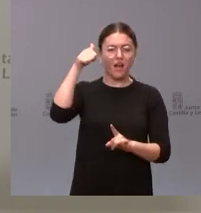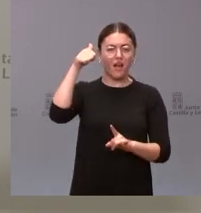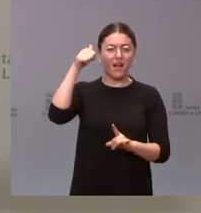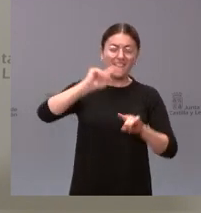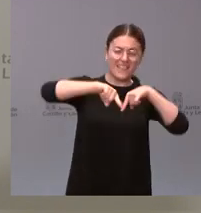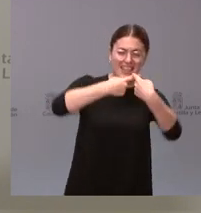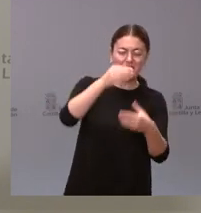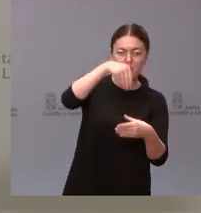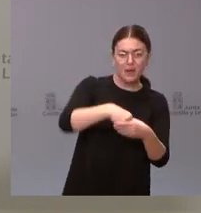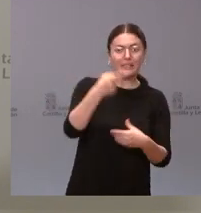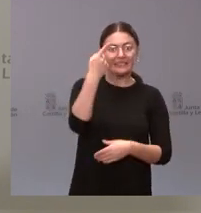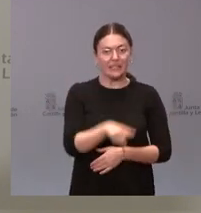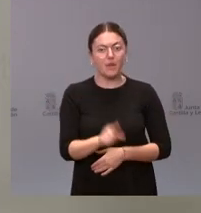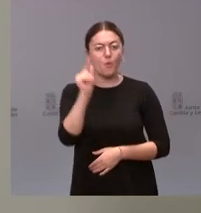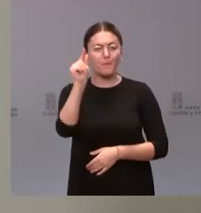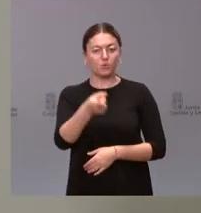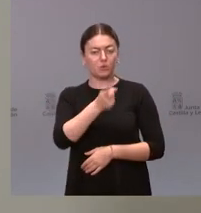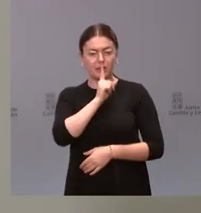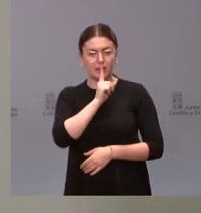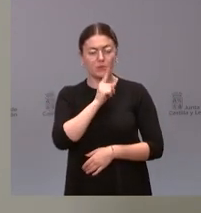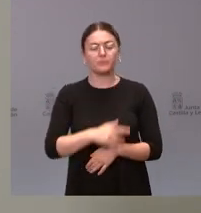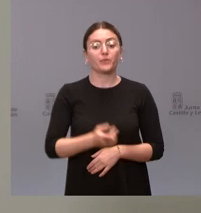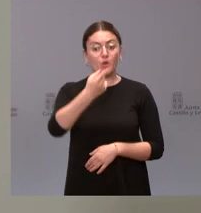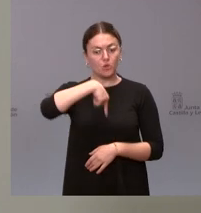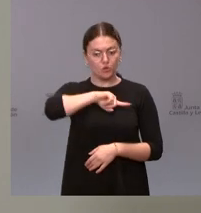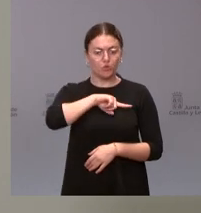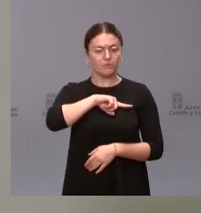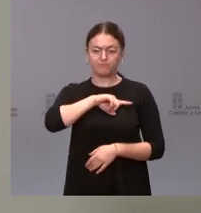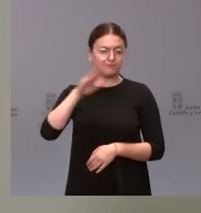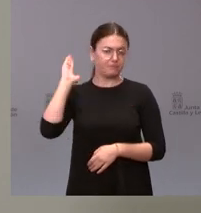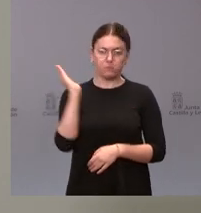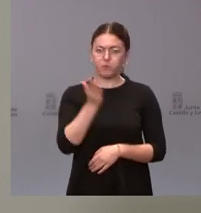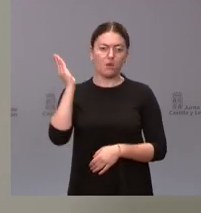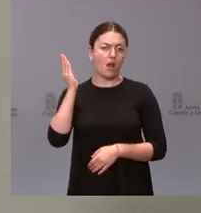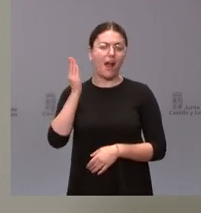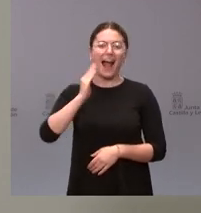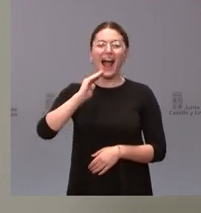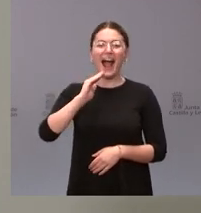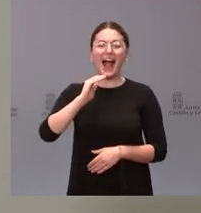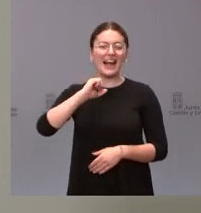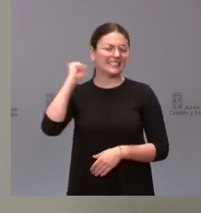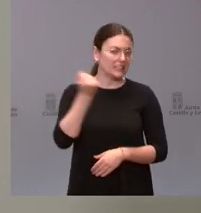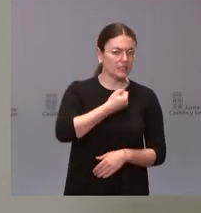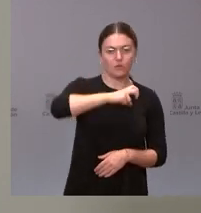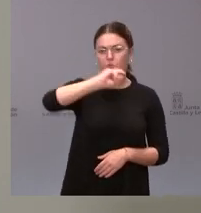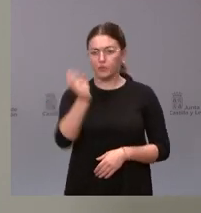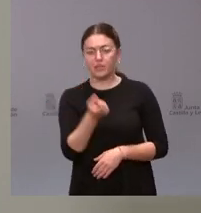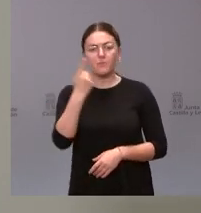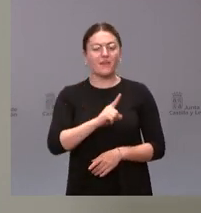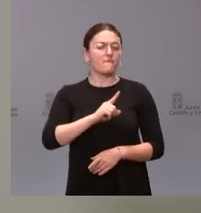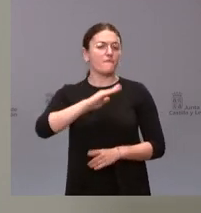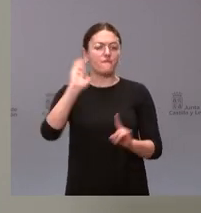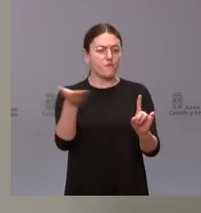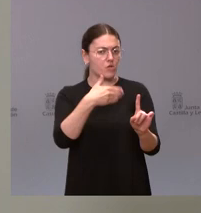gobierno a guardar un minuto de silencio nosotros condenamos cualquier tipo de asesinato y condenamos cualquier tipo de violencia y por tanto